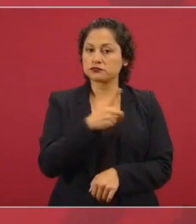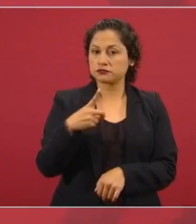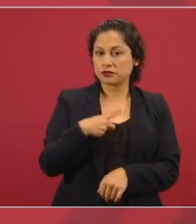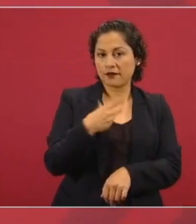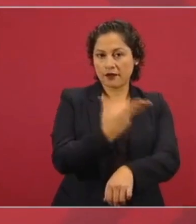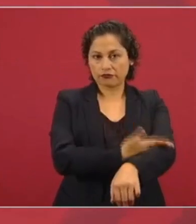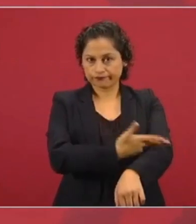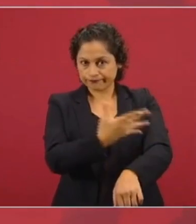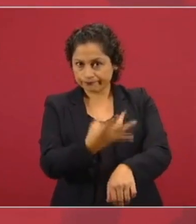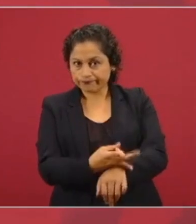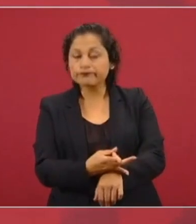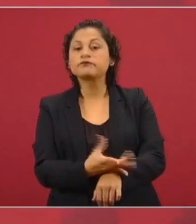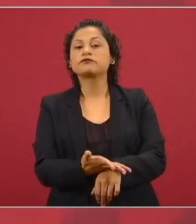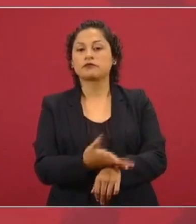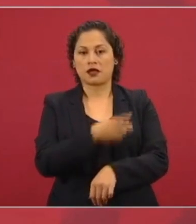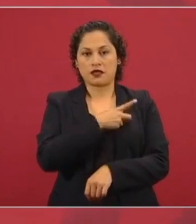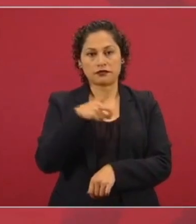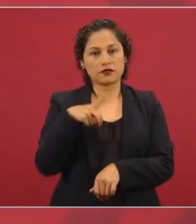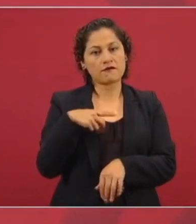de disciplina